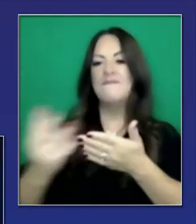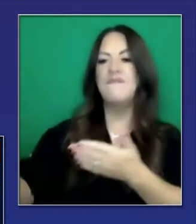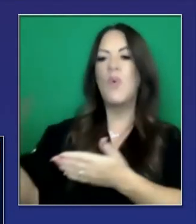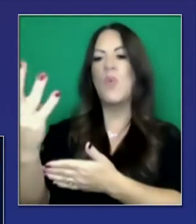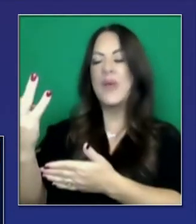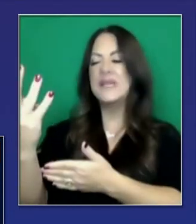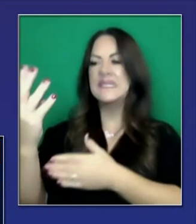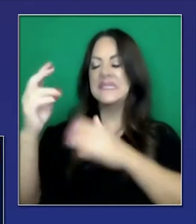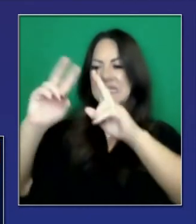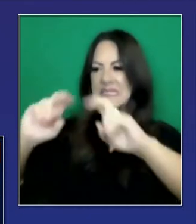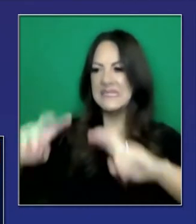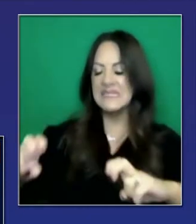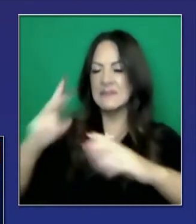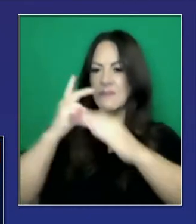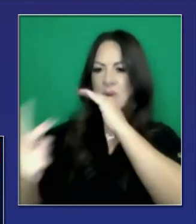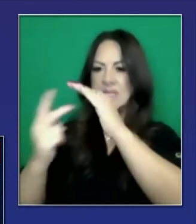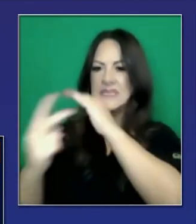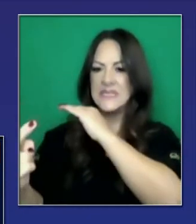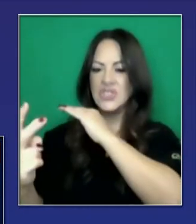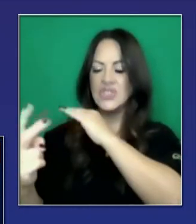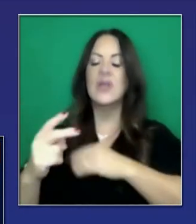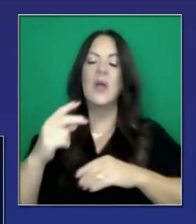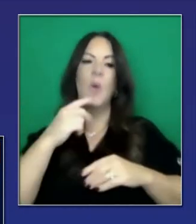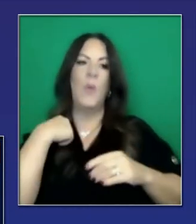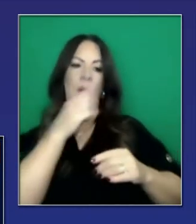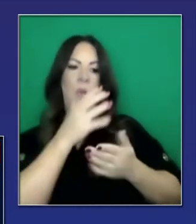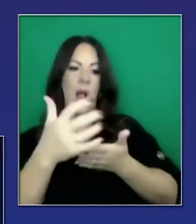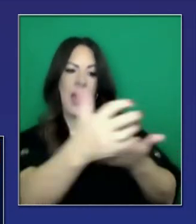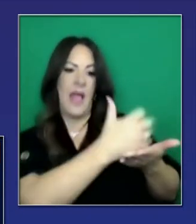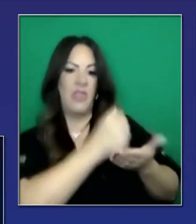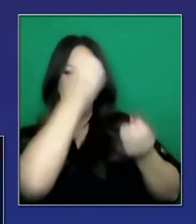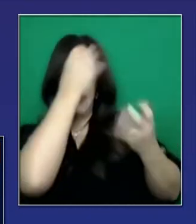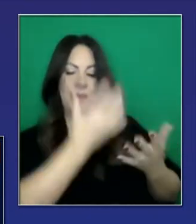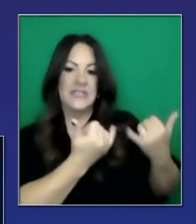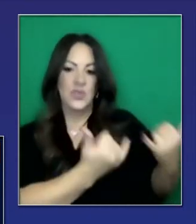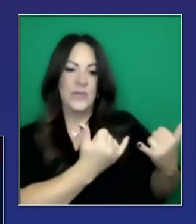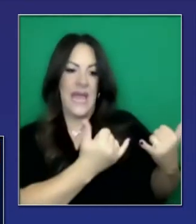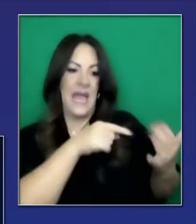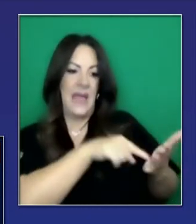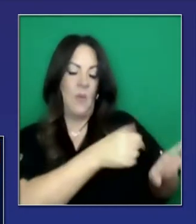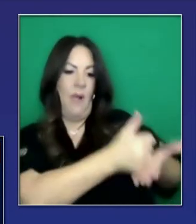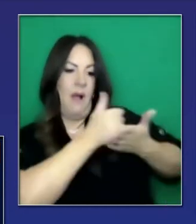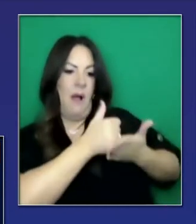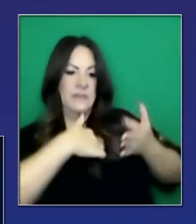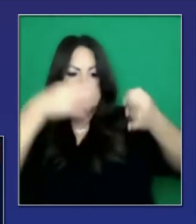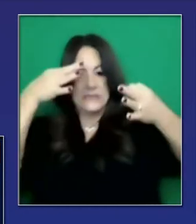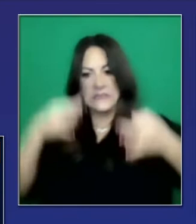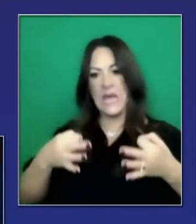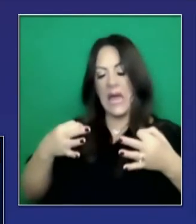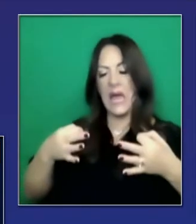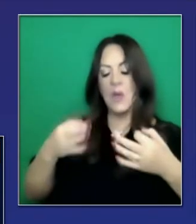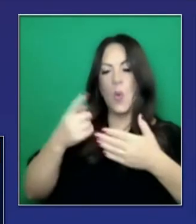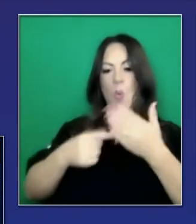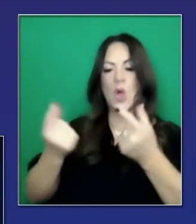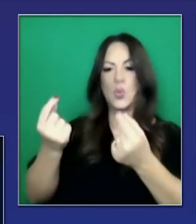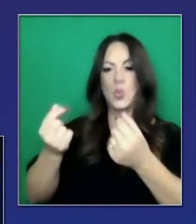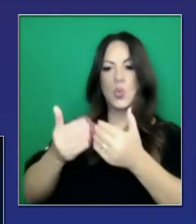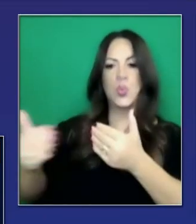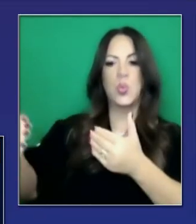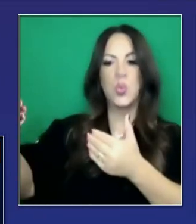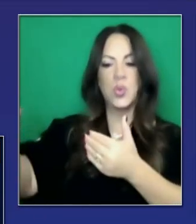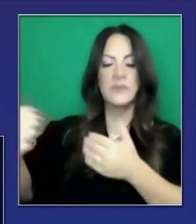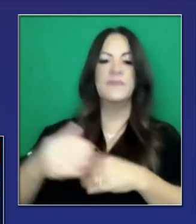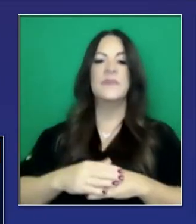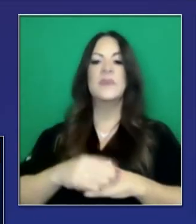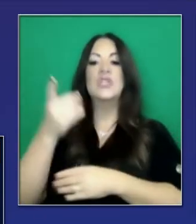semanas. Y basado en esa data que estamos recogiendo hoy, el doctor Ghali y su equipo, ciertamente mañana va